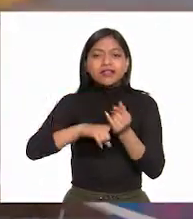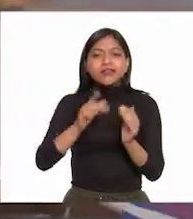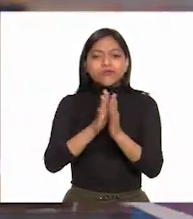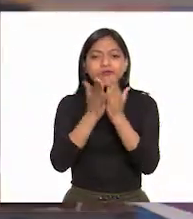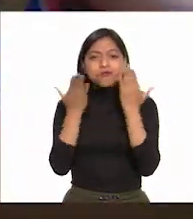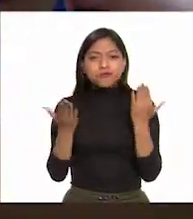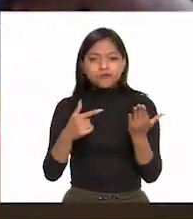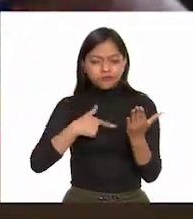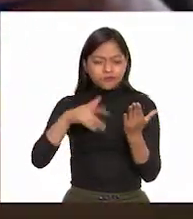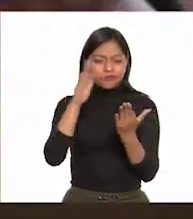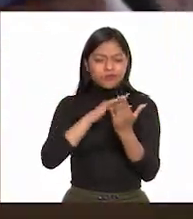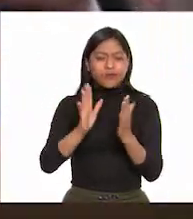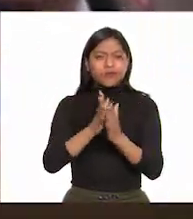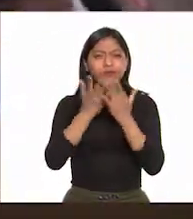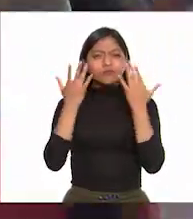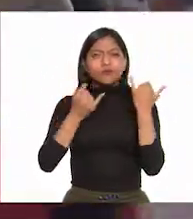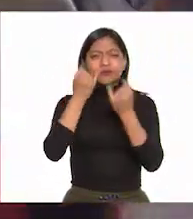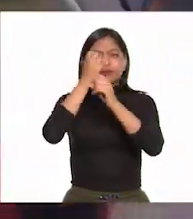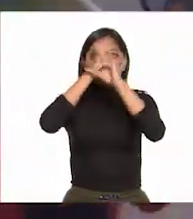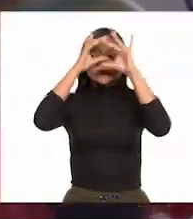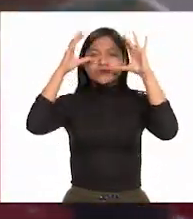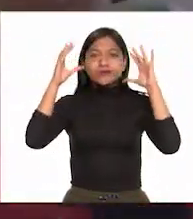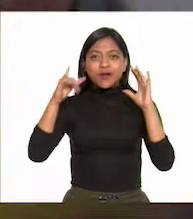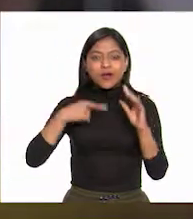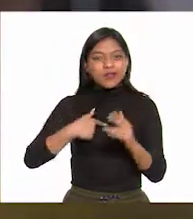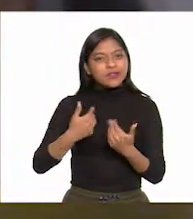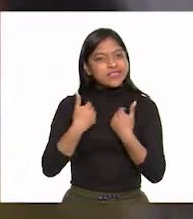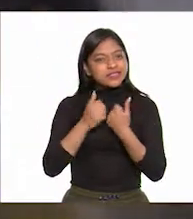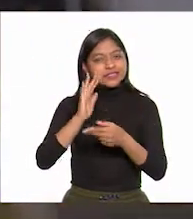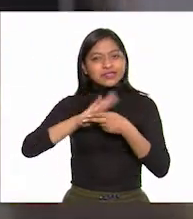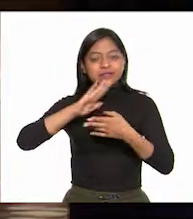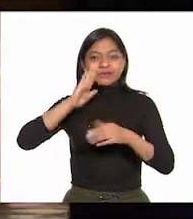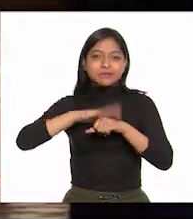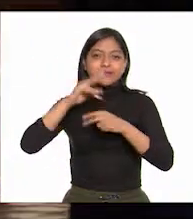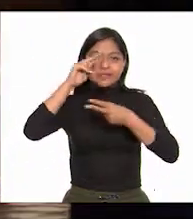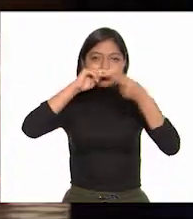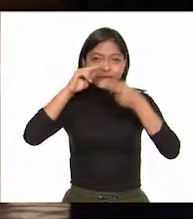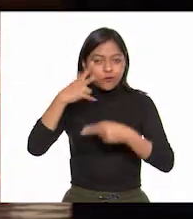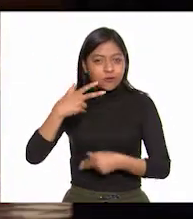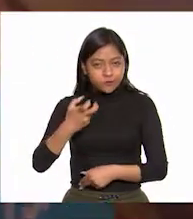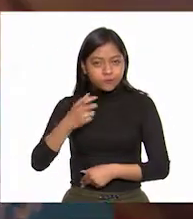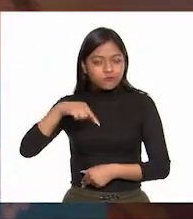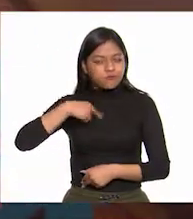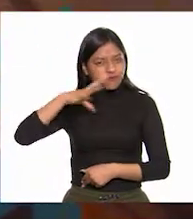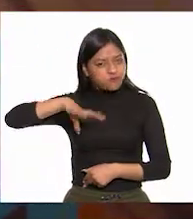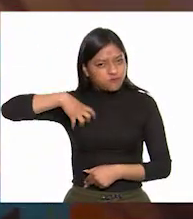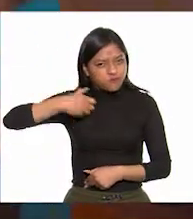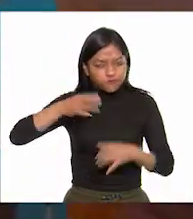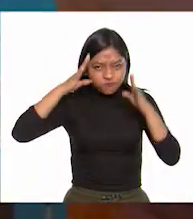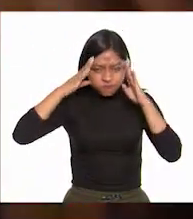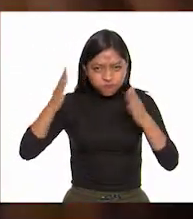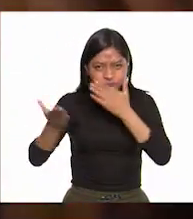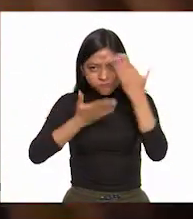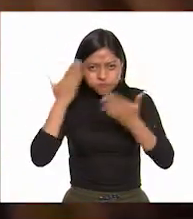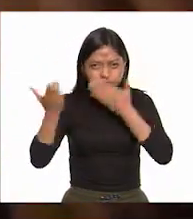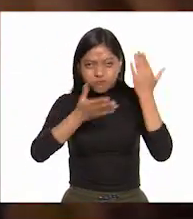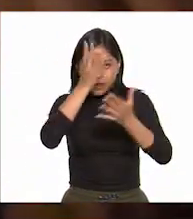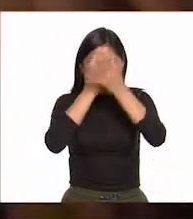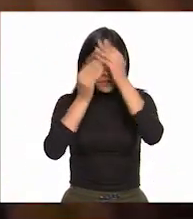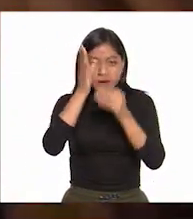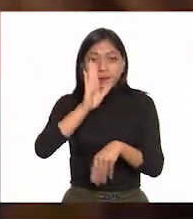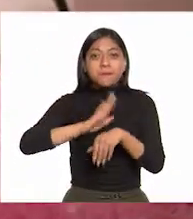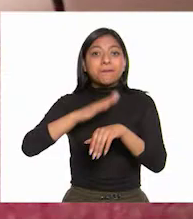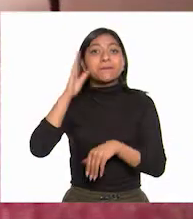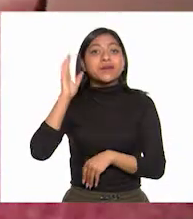que abrieron mi mundo para asomarme al universo. Desde ese momento decidí dedicarle toda mi energía a aprender lo necesario para cumplir mi sueño.